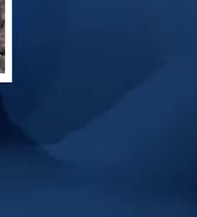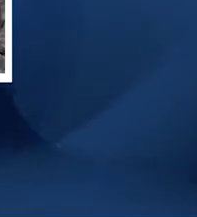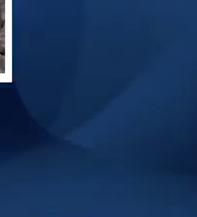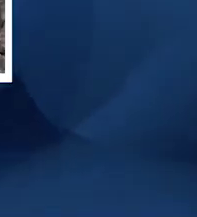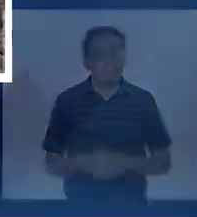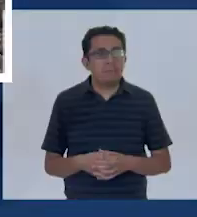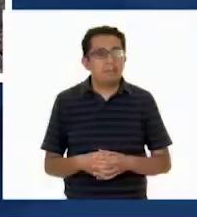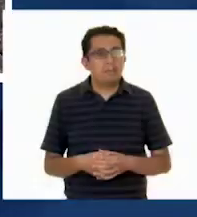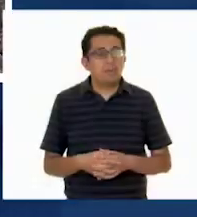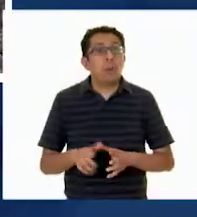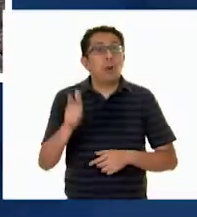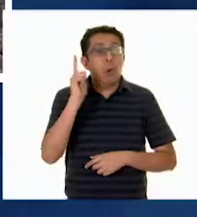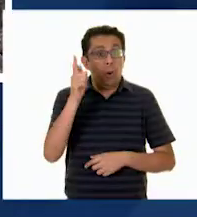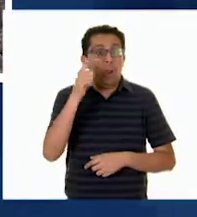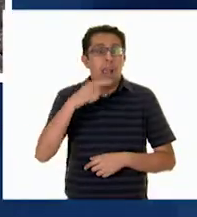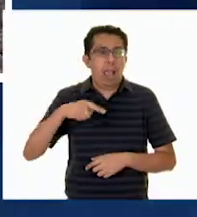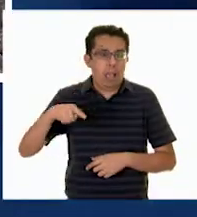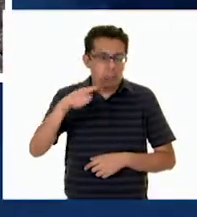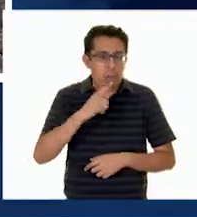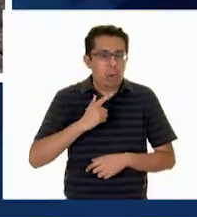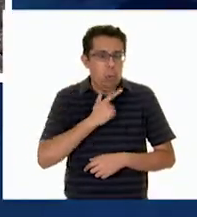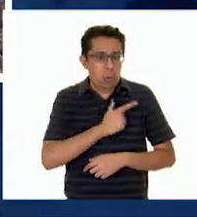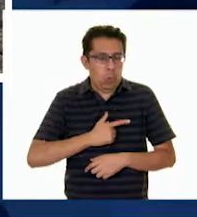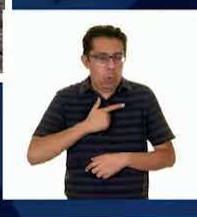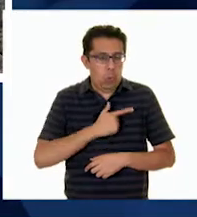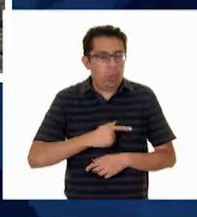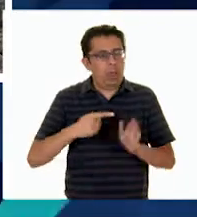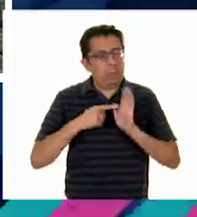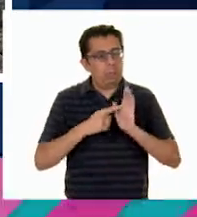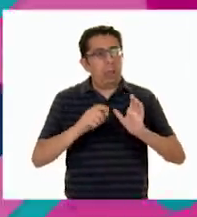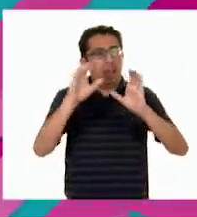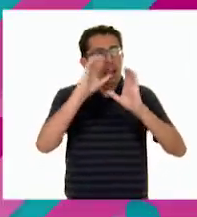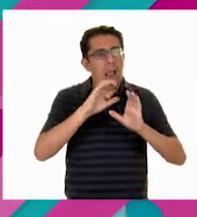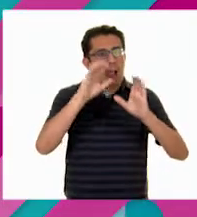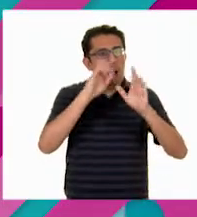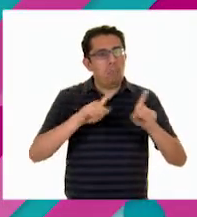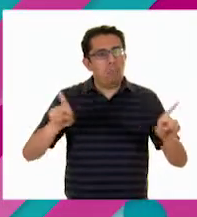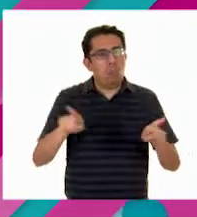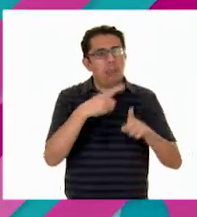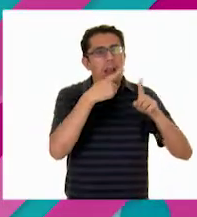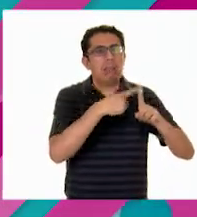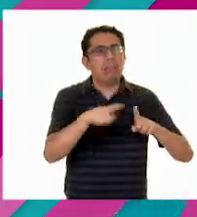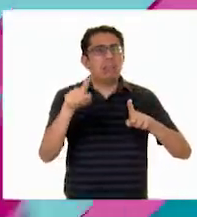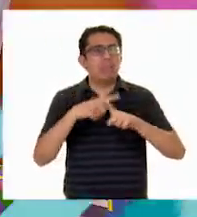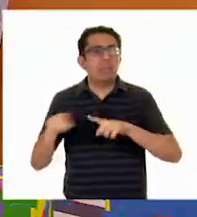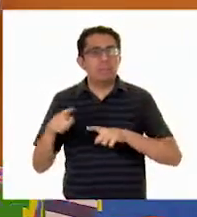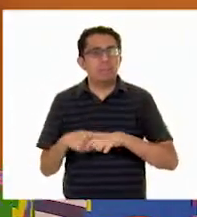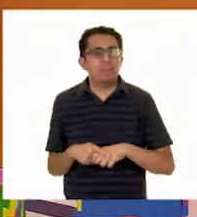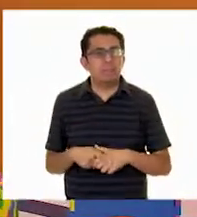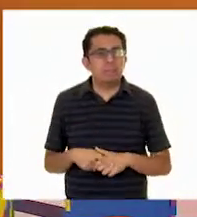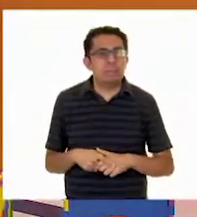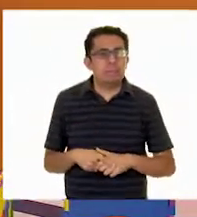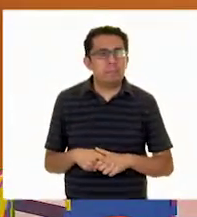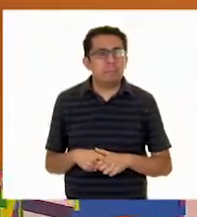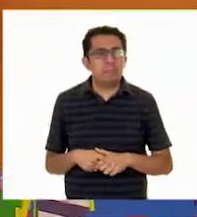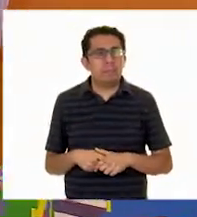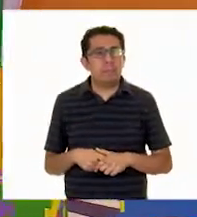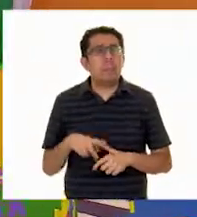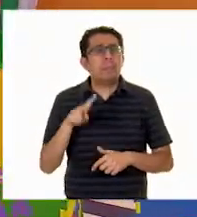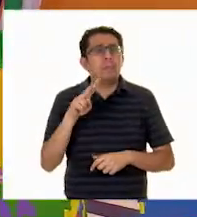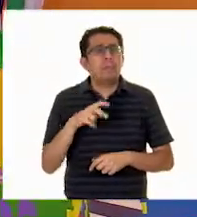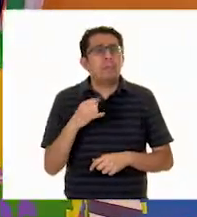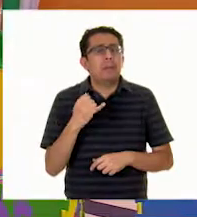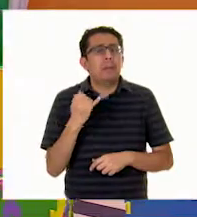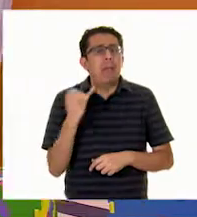Esperamos que hayan disfrutado De este pequeño viaje Por la diversidad cultural Y musical de México ¡Qué sabroso! ¡Qué sabrosas son las lenguas!